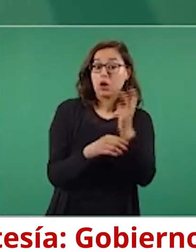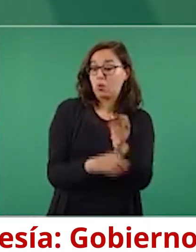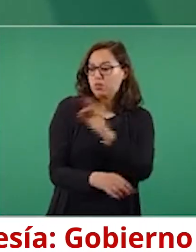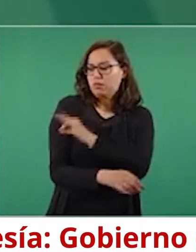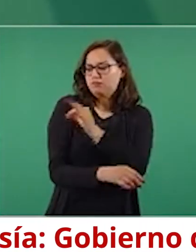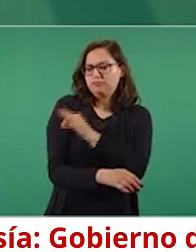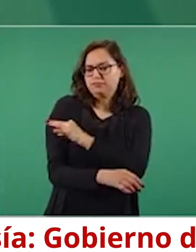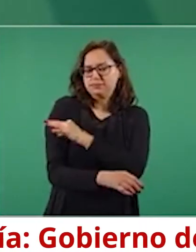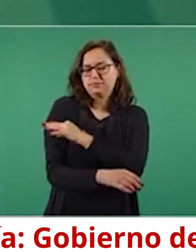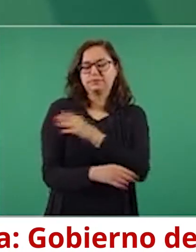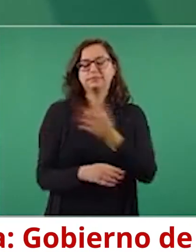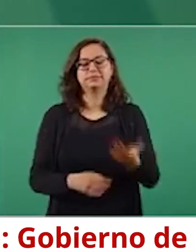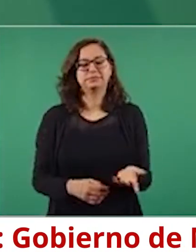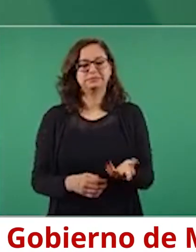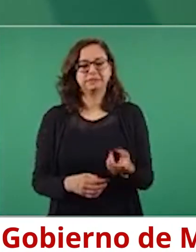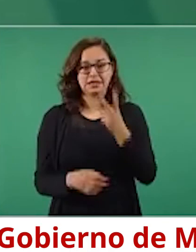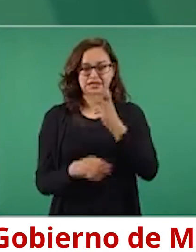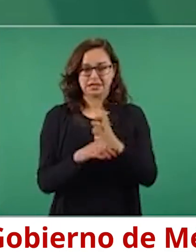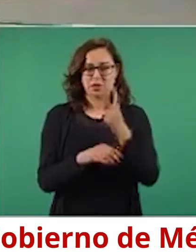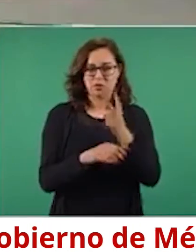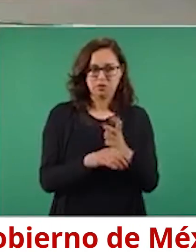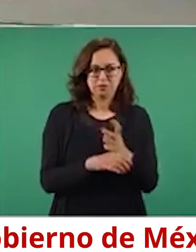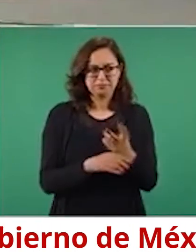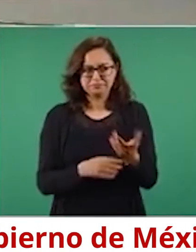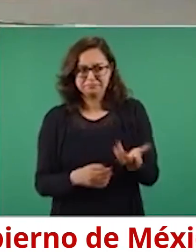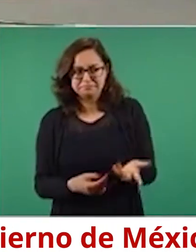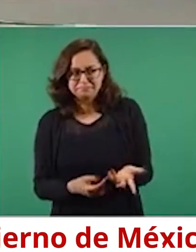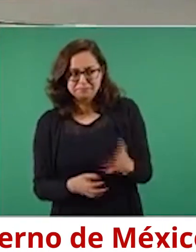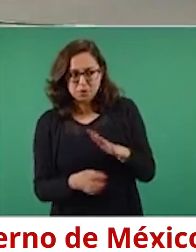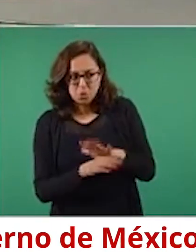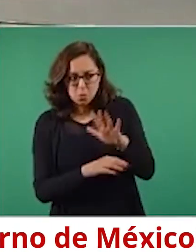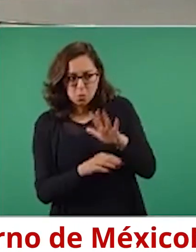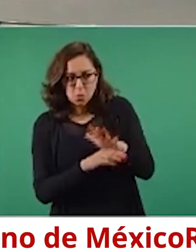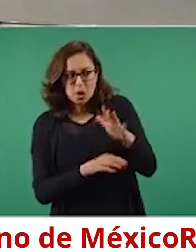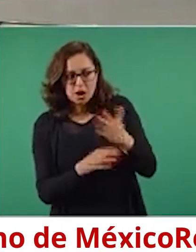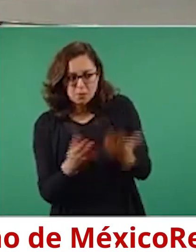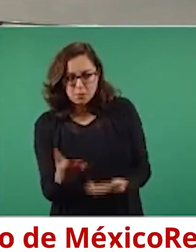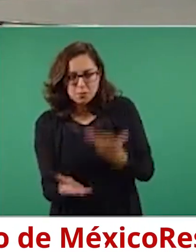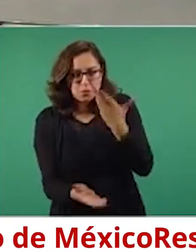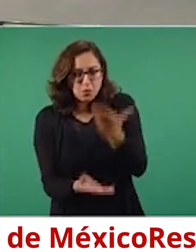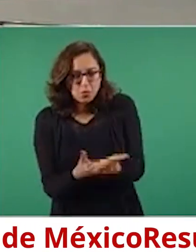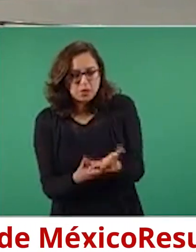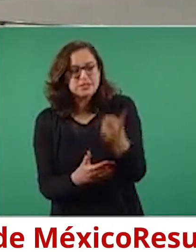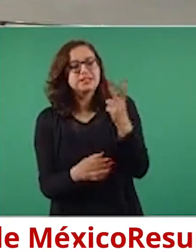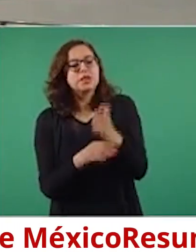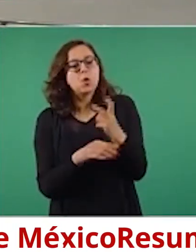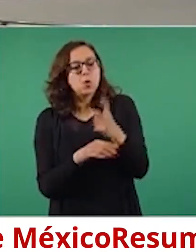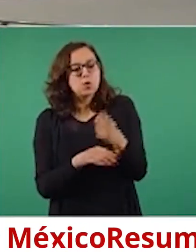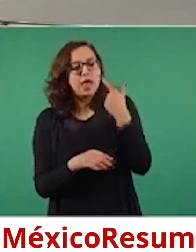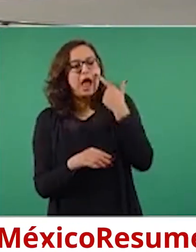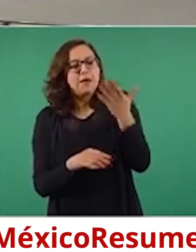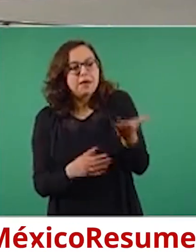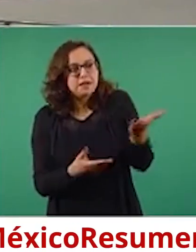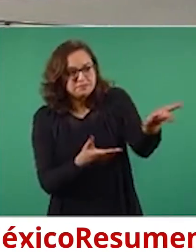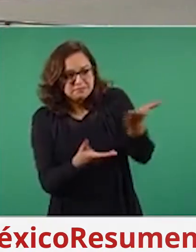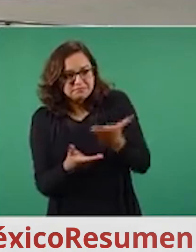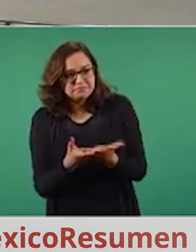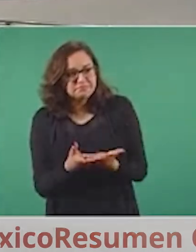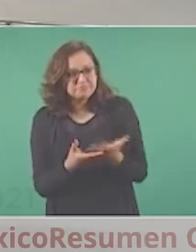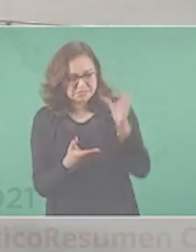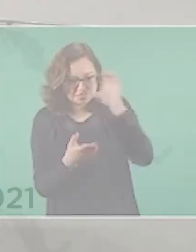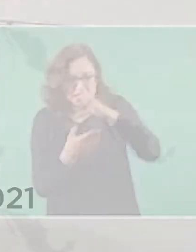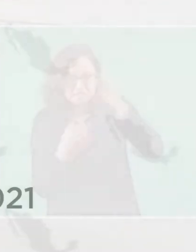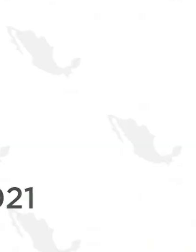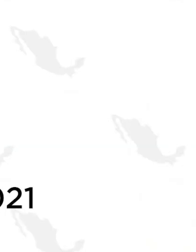En el caso de CanSino, sin embargo, aún no se presenta, por lo menos a México, a COFEPRIS, la información científica que ampare esa